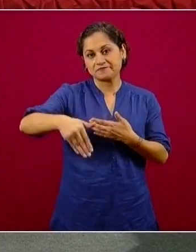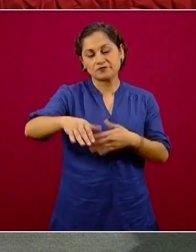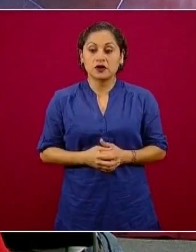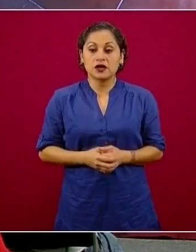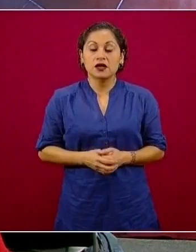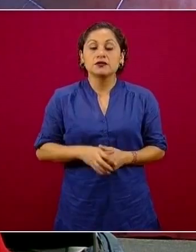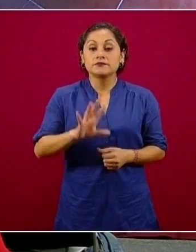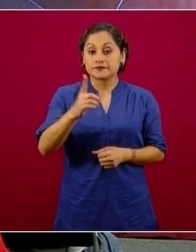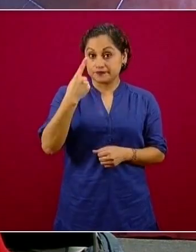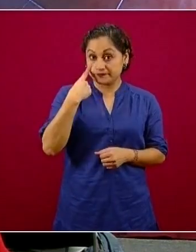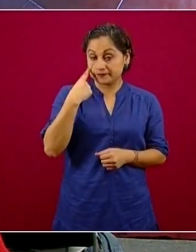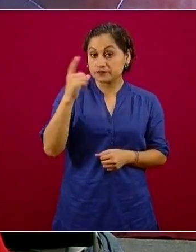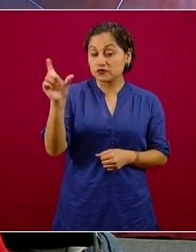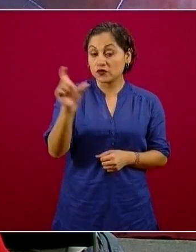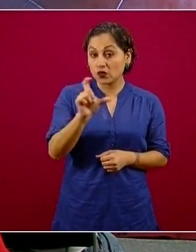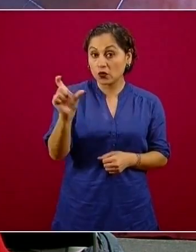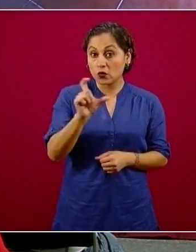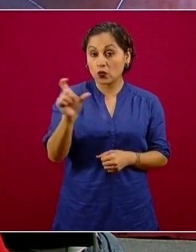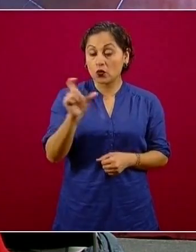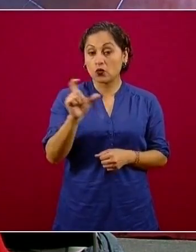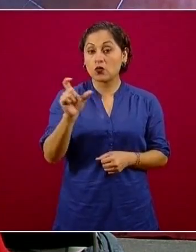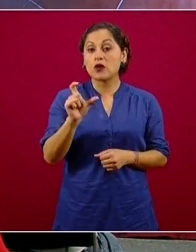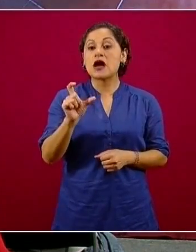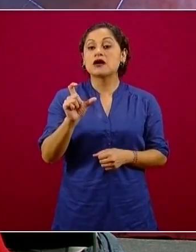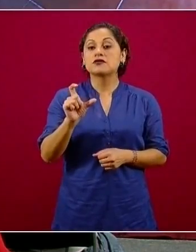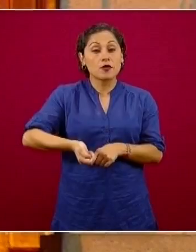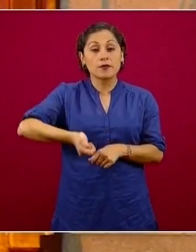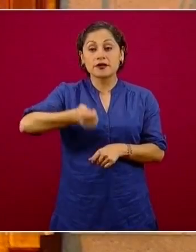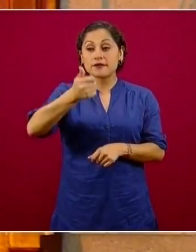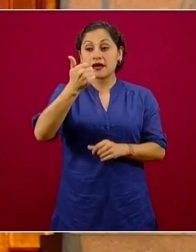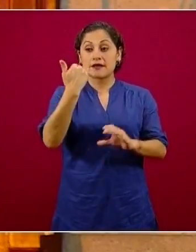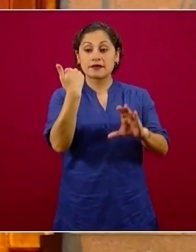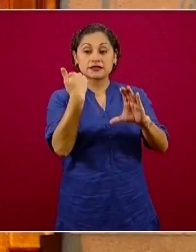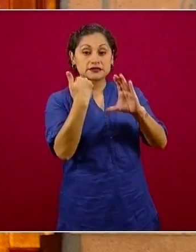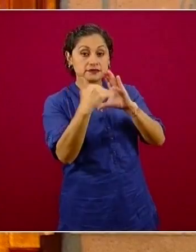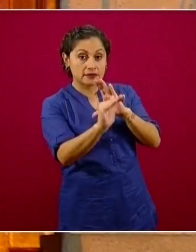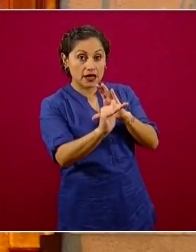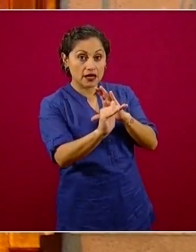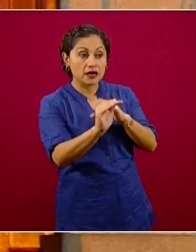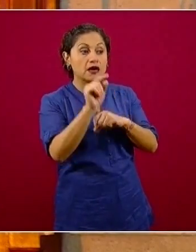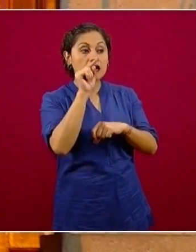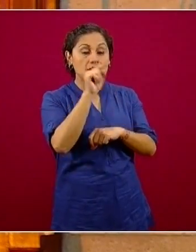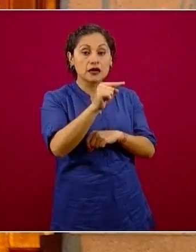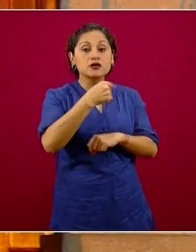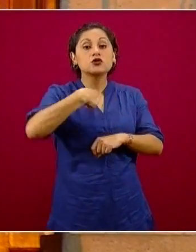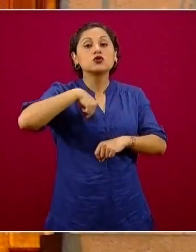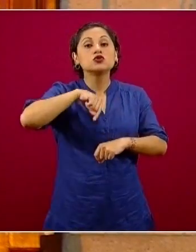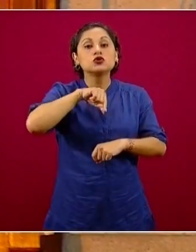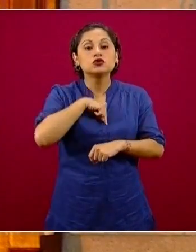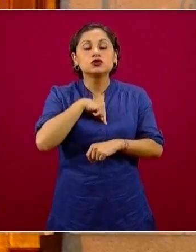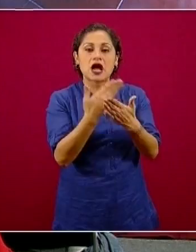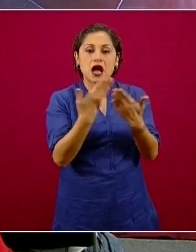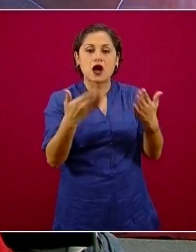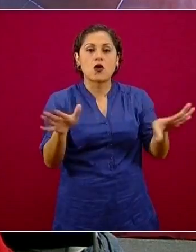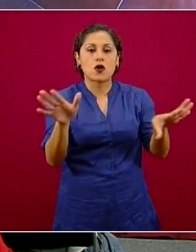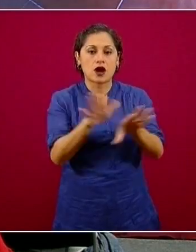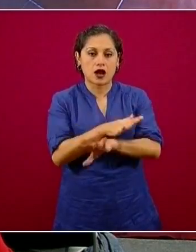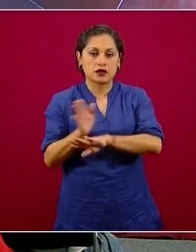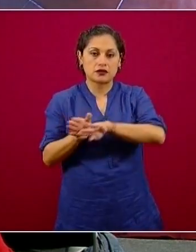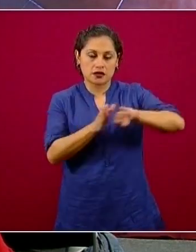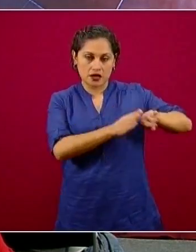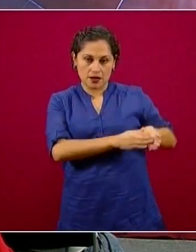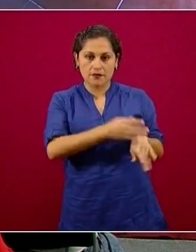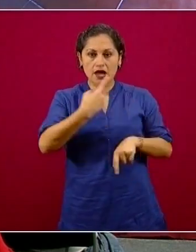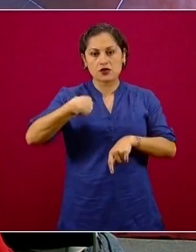y el pueblo afromexicano, con una inversión en el 2020 de 2 mil 192 millones de